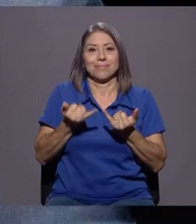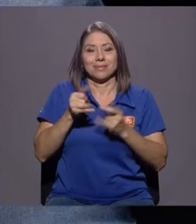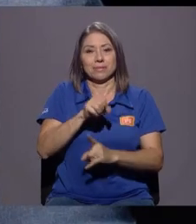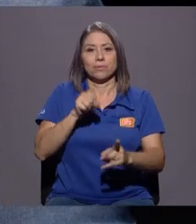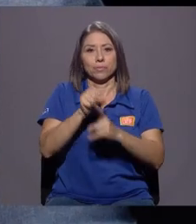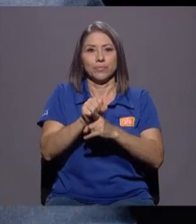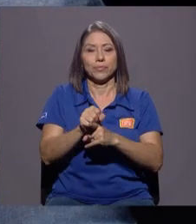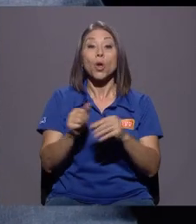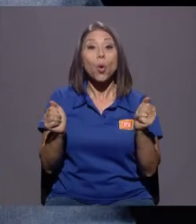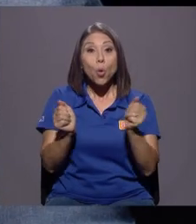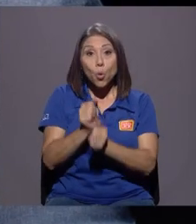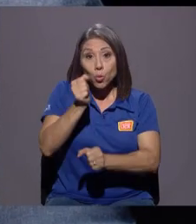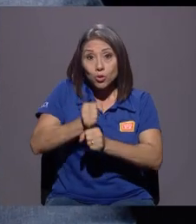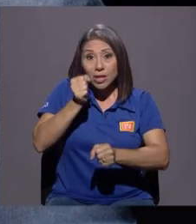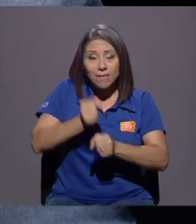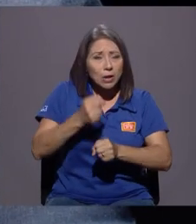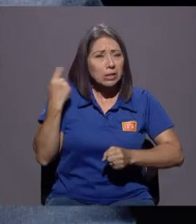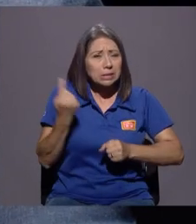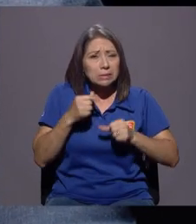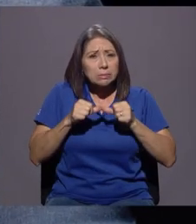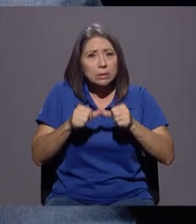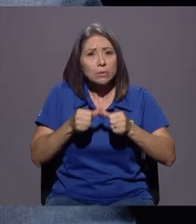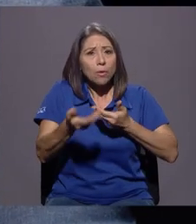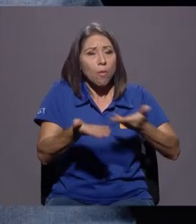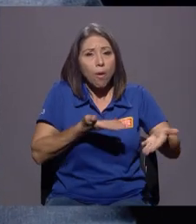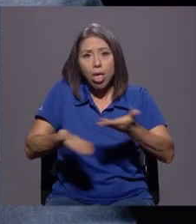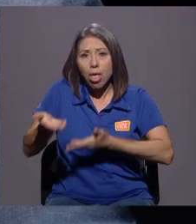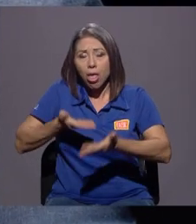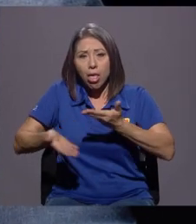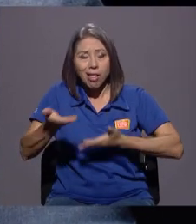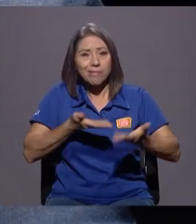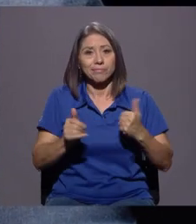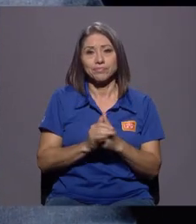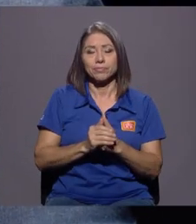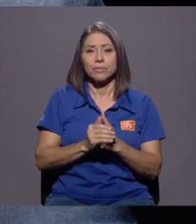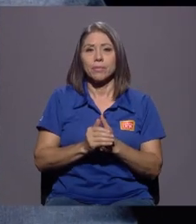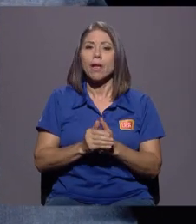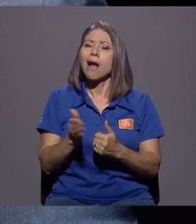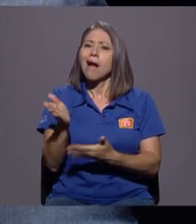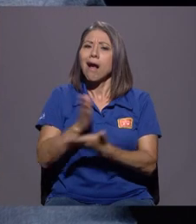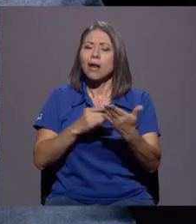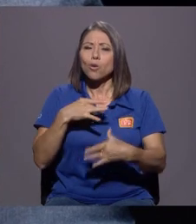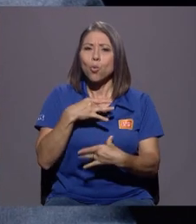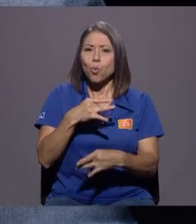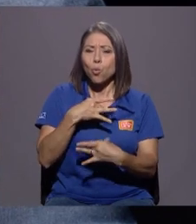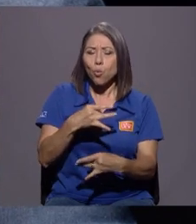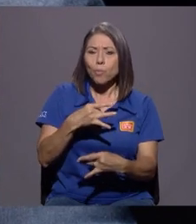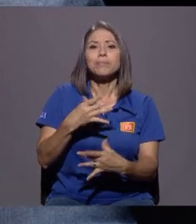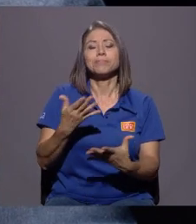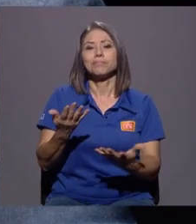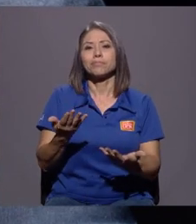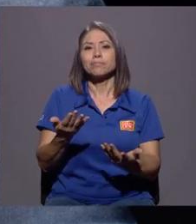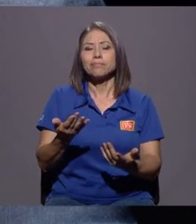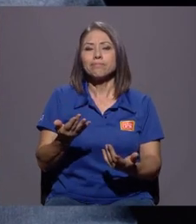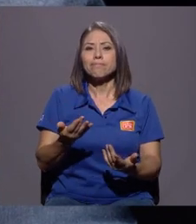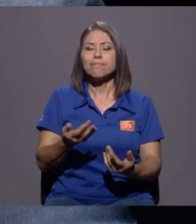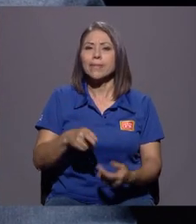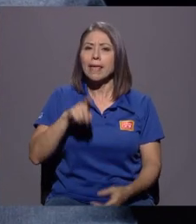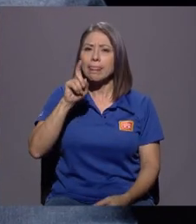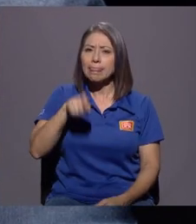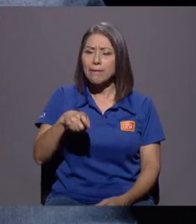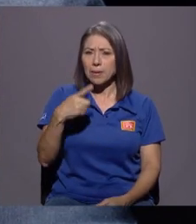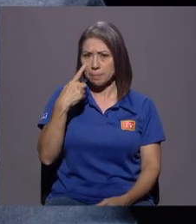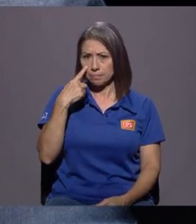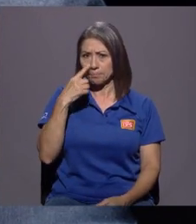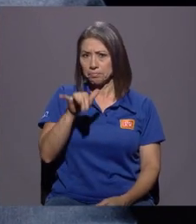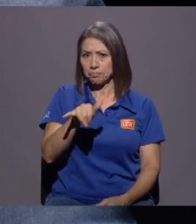casi de intermediación constante. Válidamente. Alejandra, hay algo muy interesante y deberíamos de verlo así. Hay